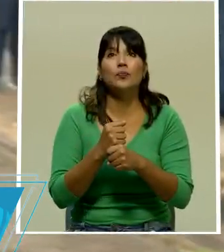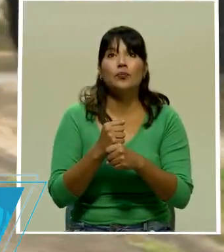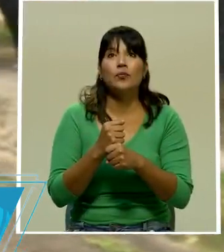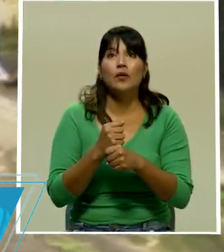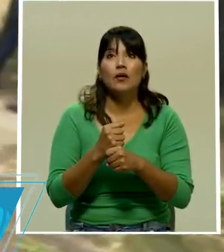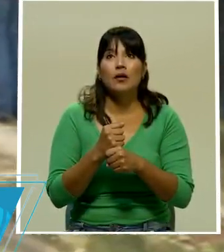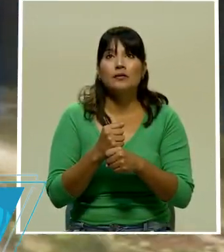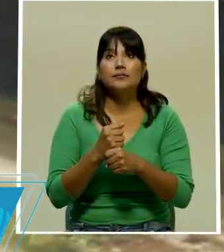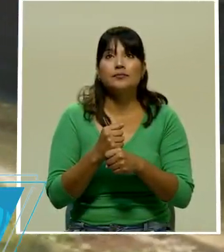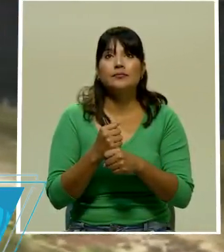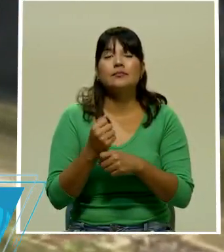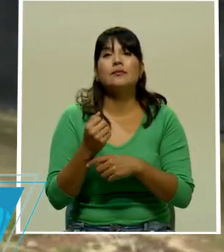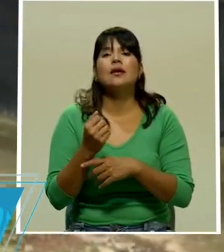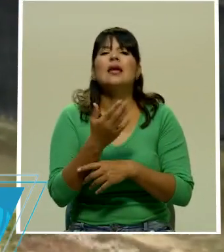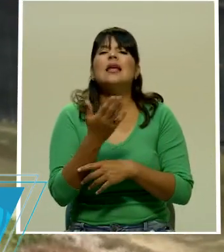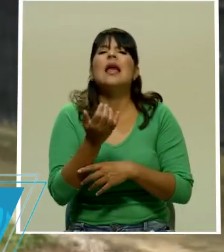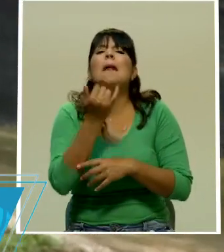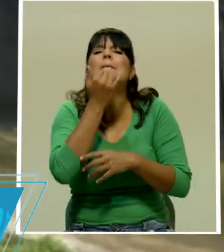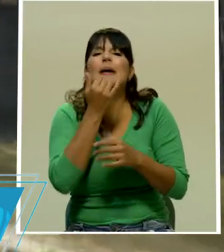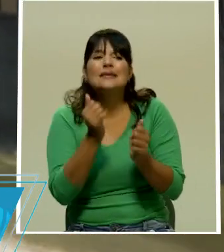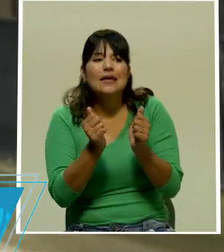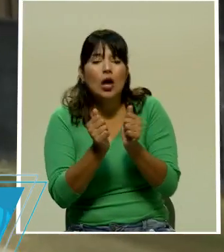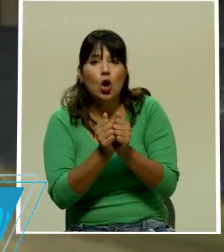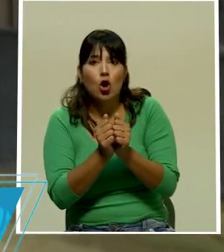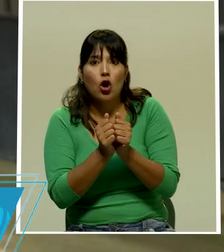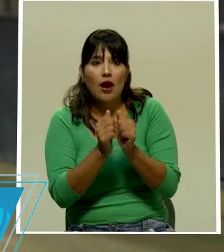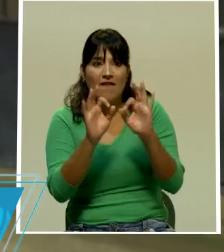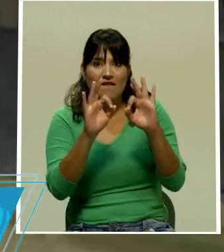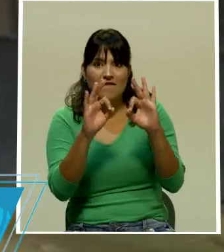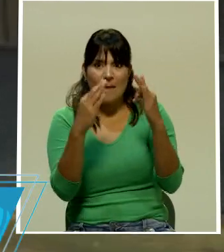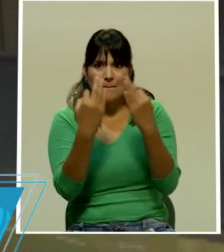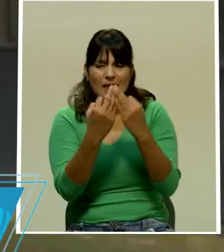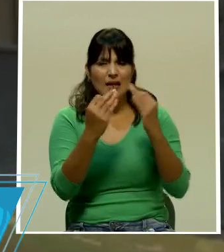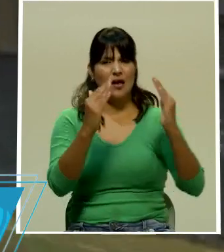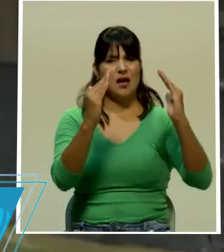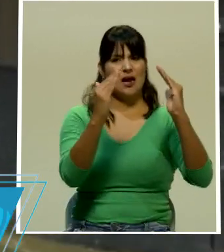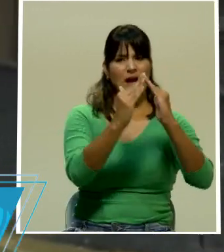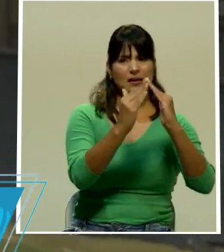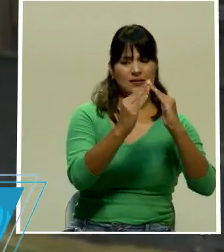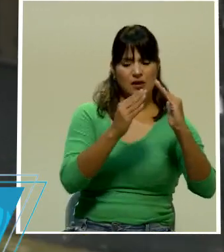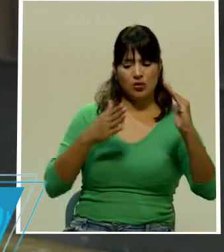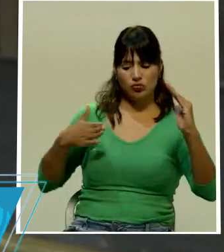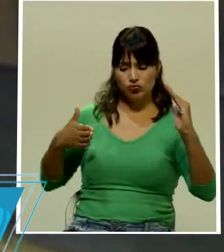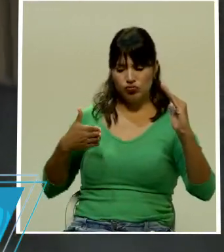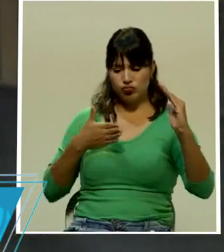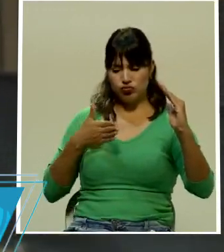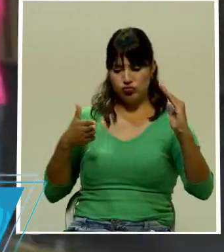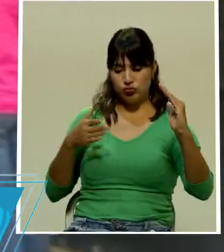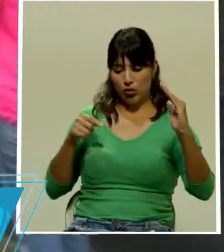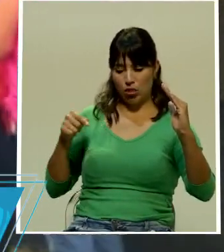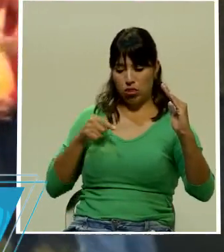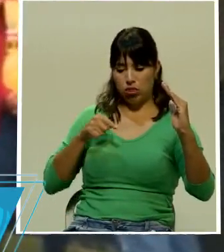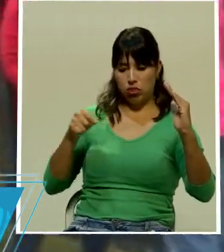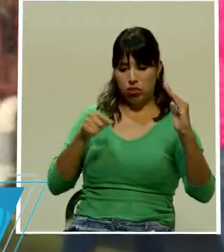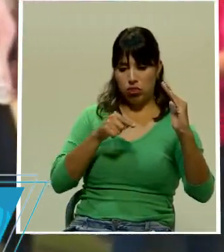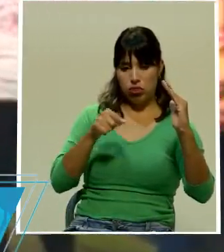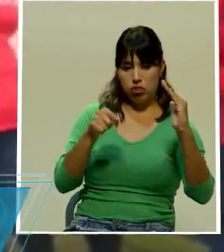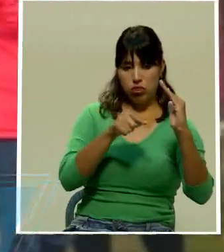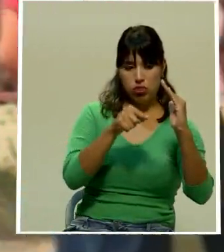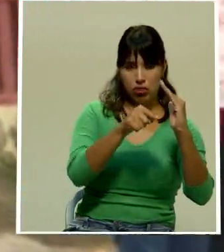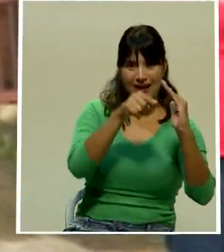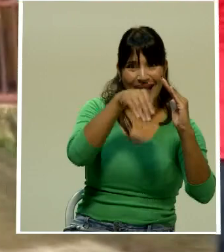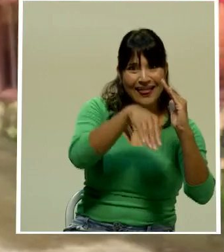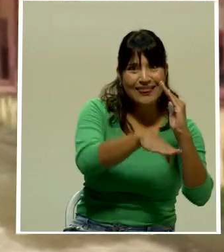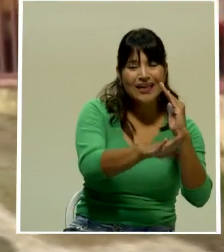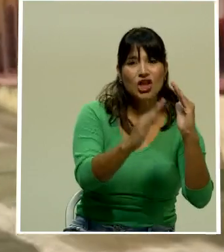ellas ¿qué ha pasado con esas familias? ¿en este momento dónde están o se mantienen en sus casas? Sí, claro resulta que ya